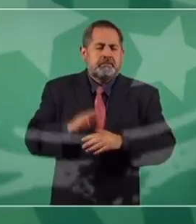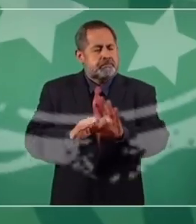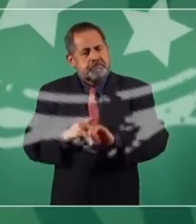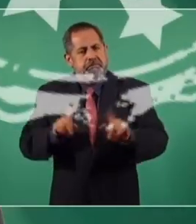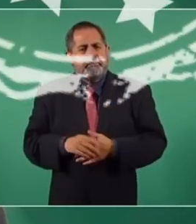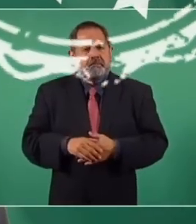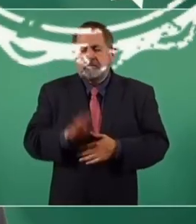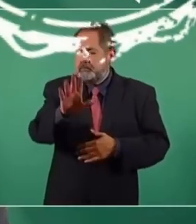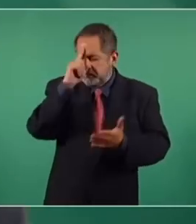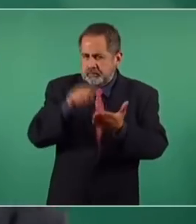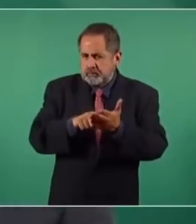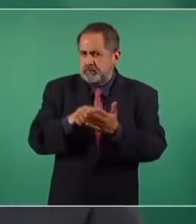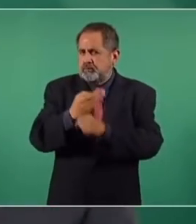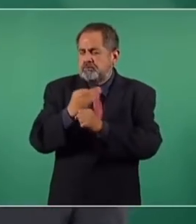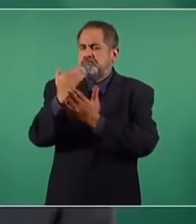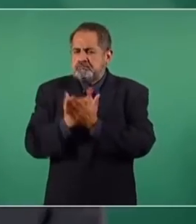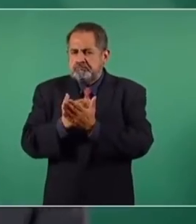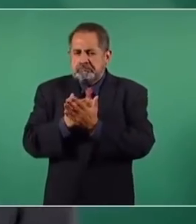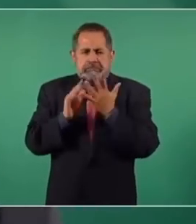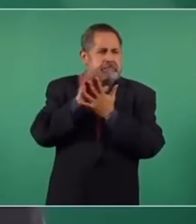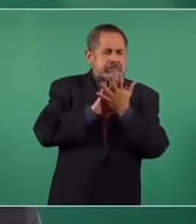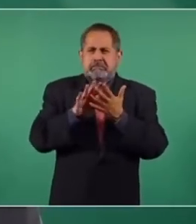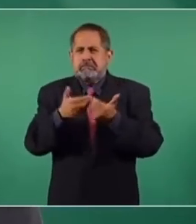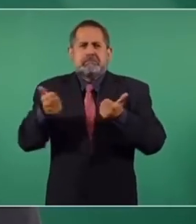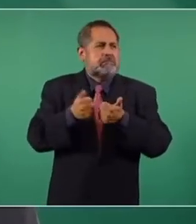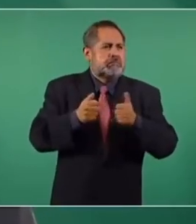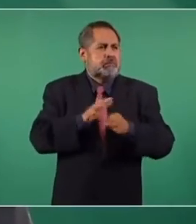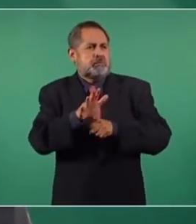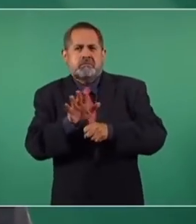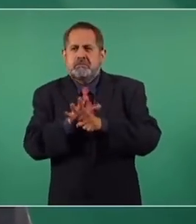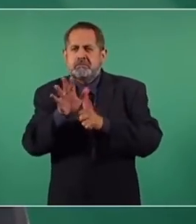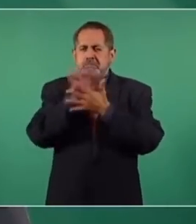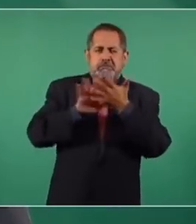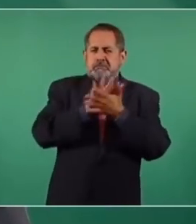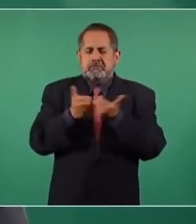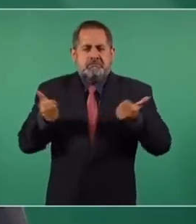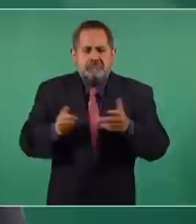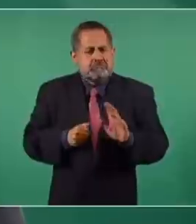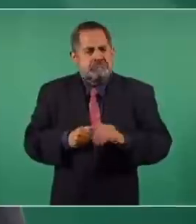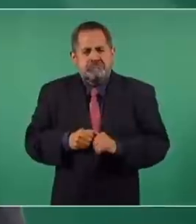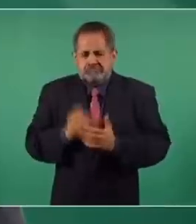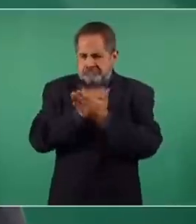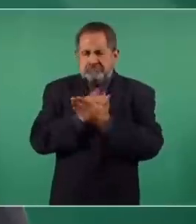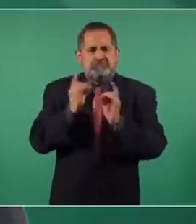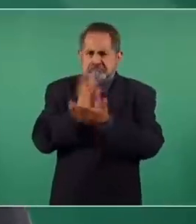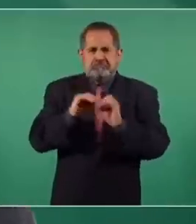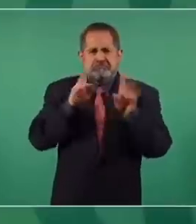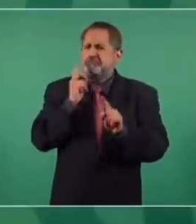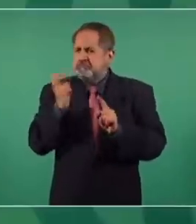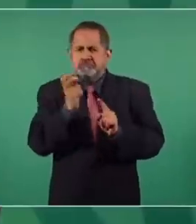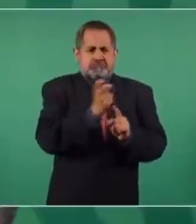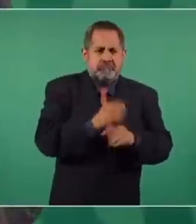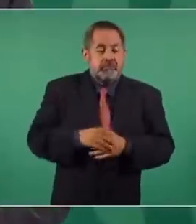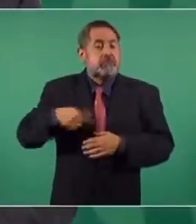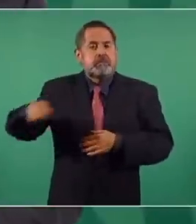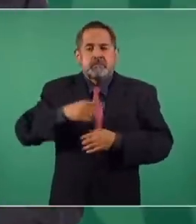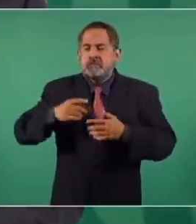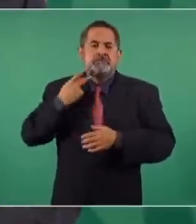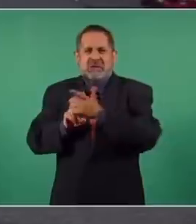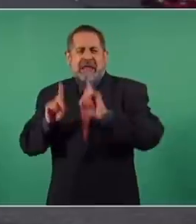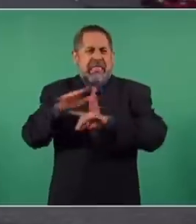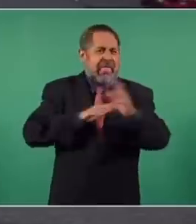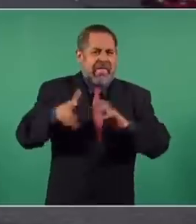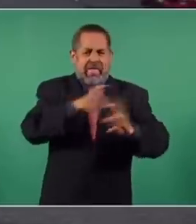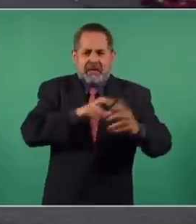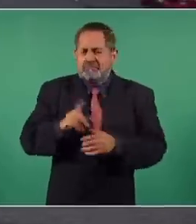Yo creo que ahora hay menos polarización y hay también menos inestabilidad política.